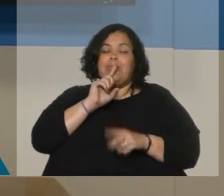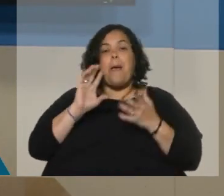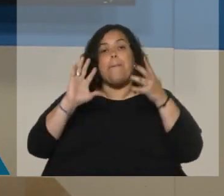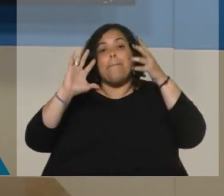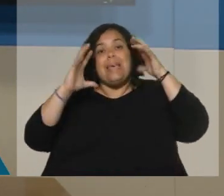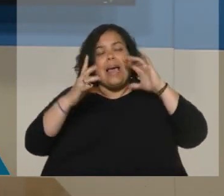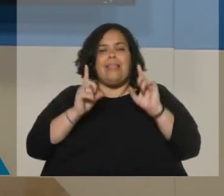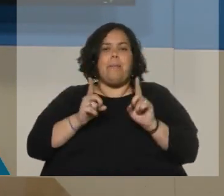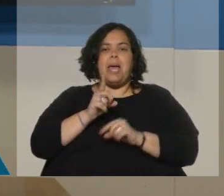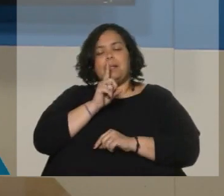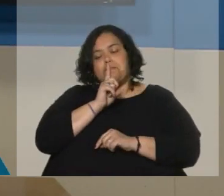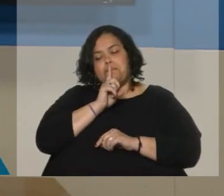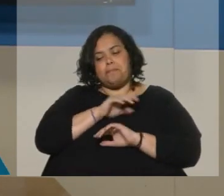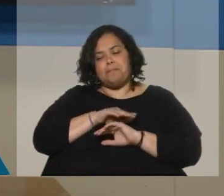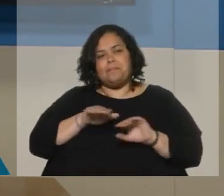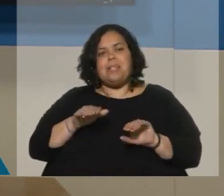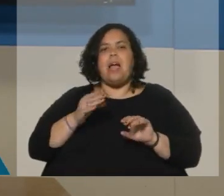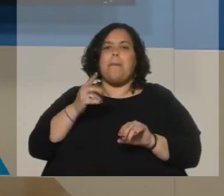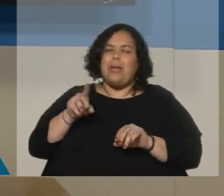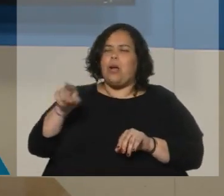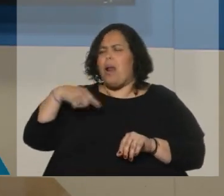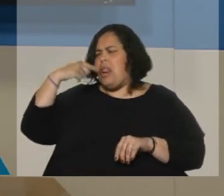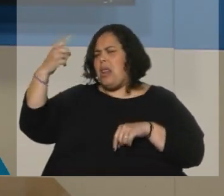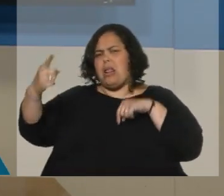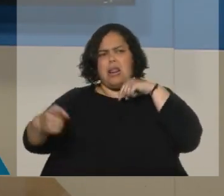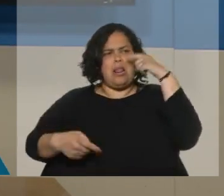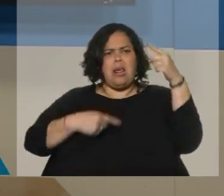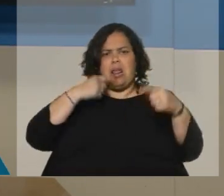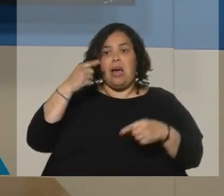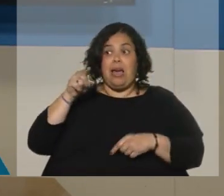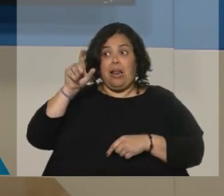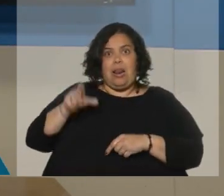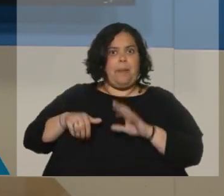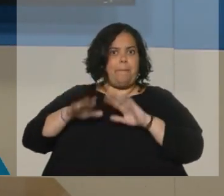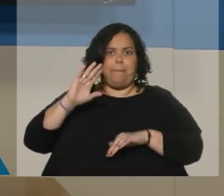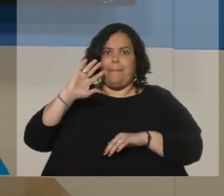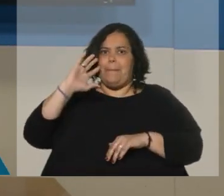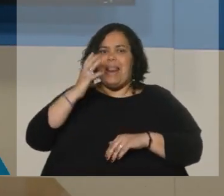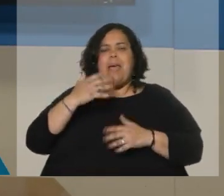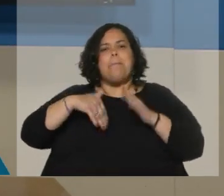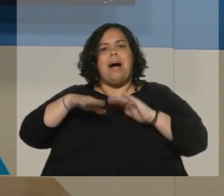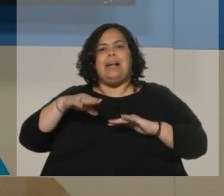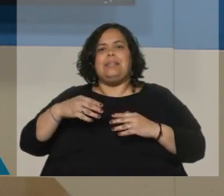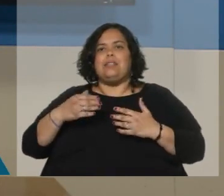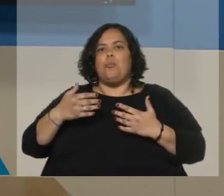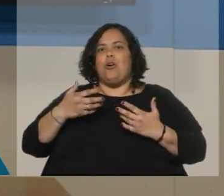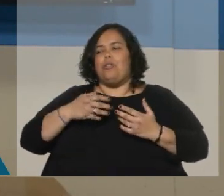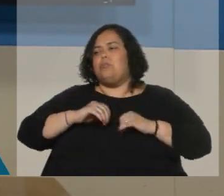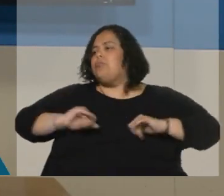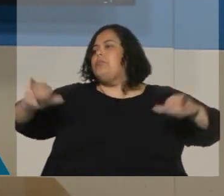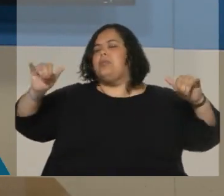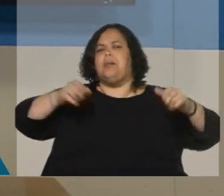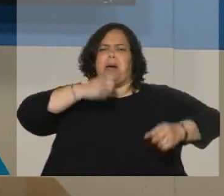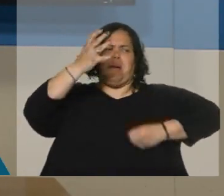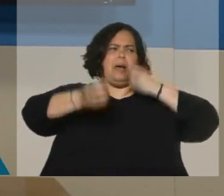formato que no es el ideal para alguien tan verborrágico. Él se siente mejor, más suelto en actos de campaña que en un debate.